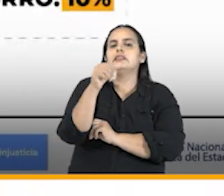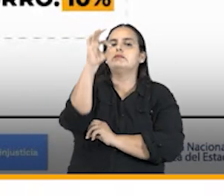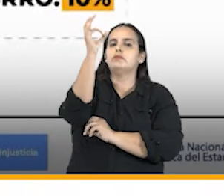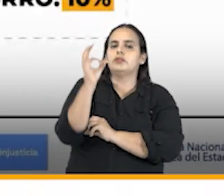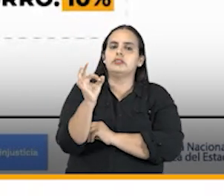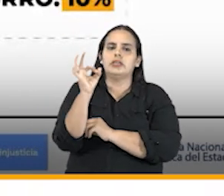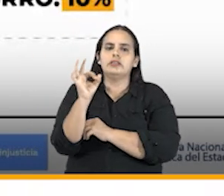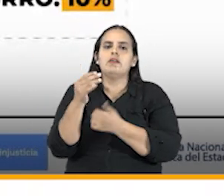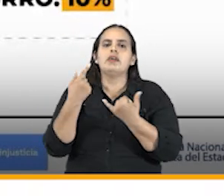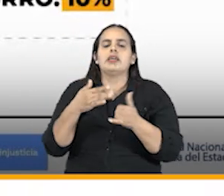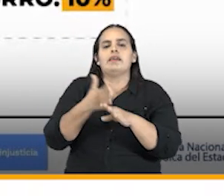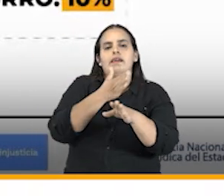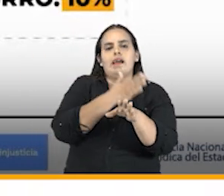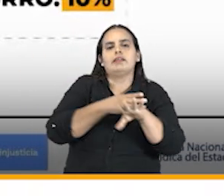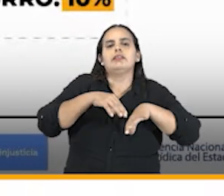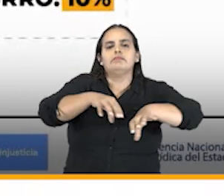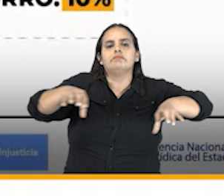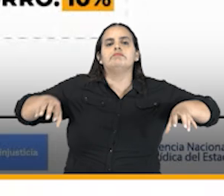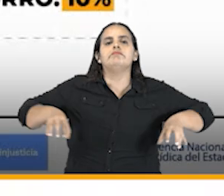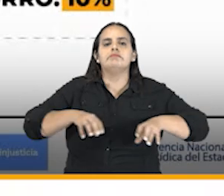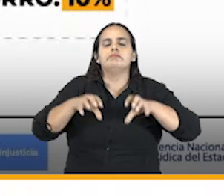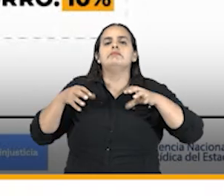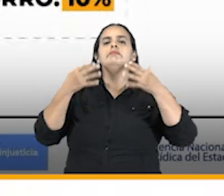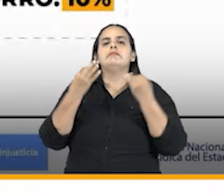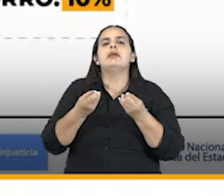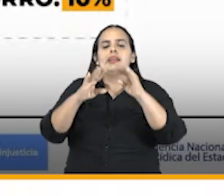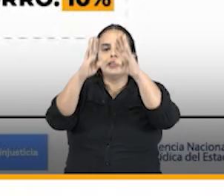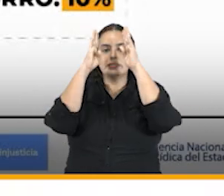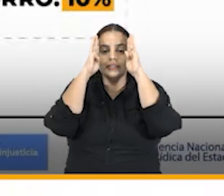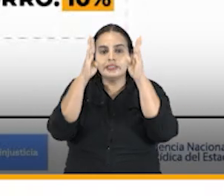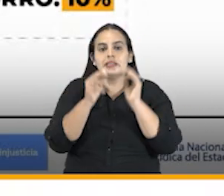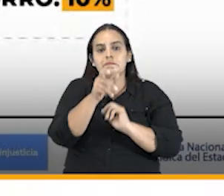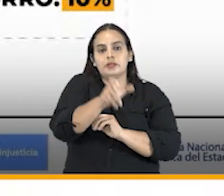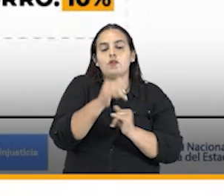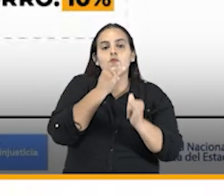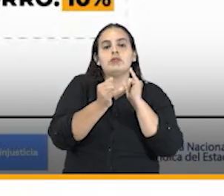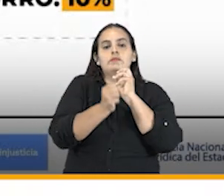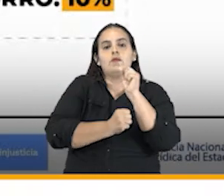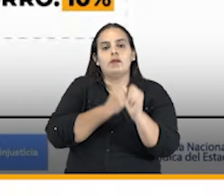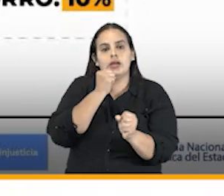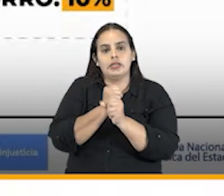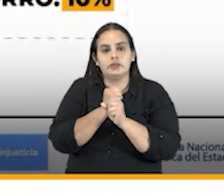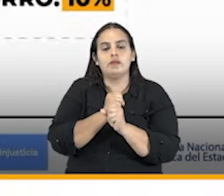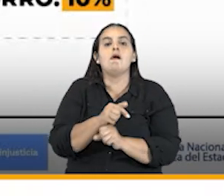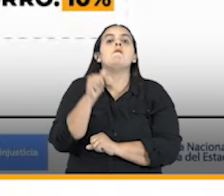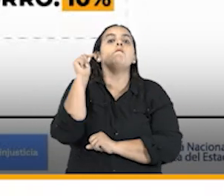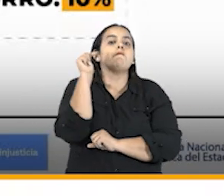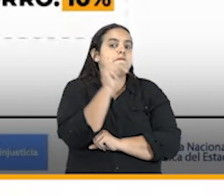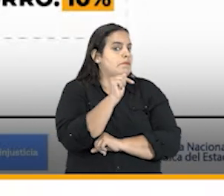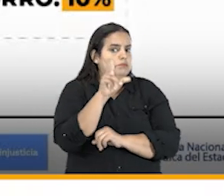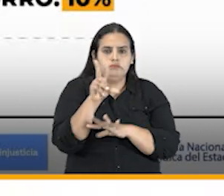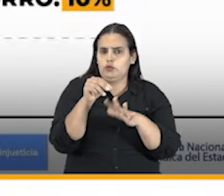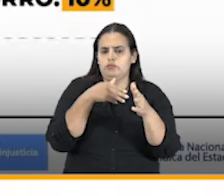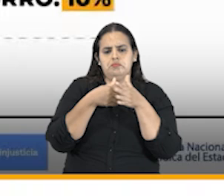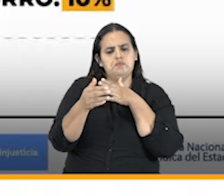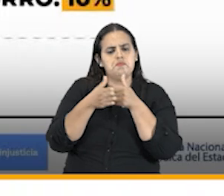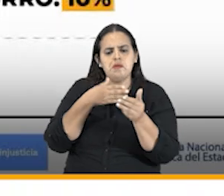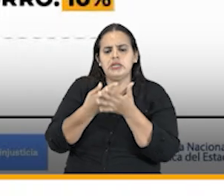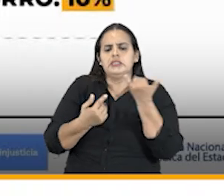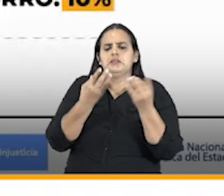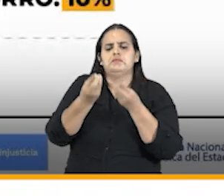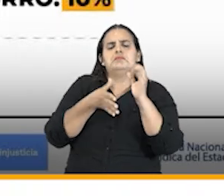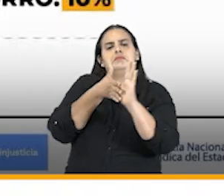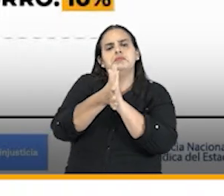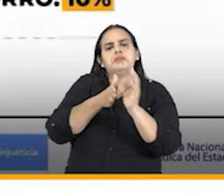respecto de las ofertas que habíamos recibido para atender casos en los últimos años esto no implica bajo ninguna